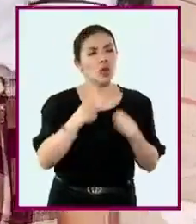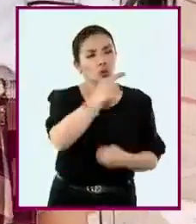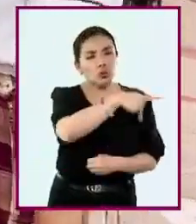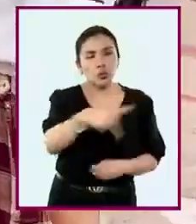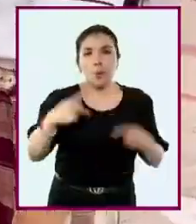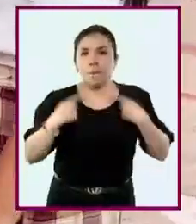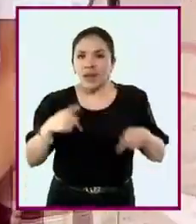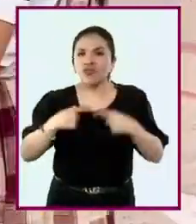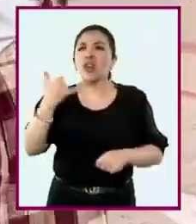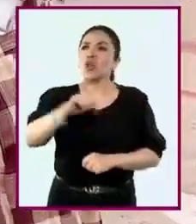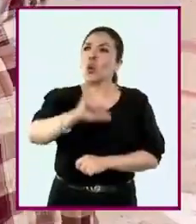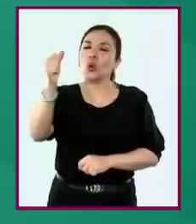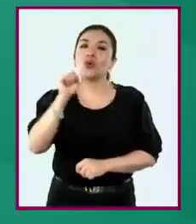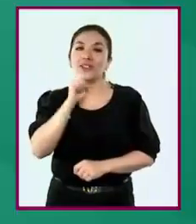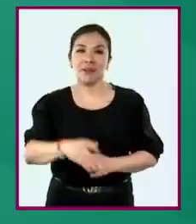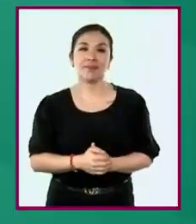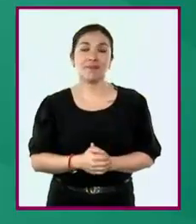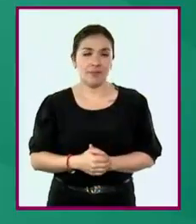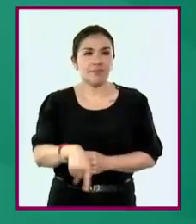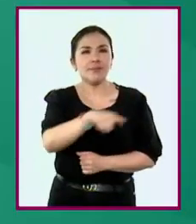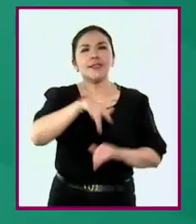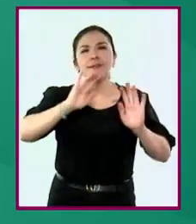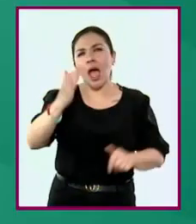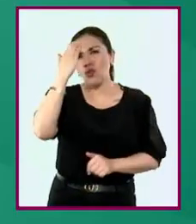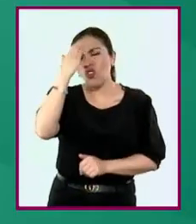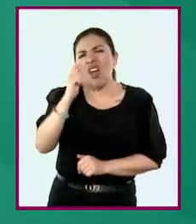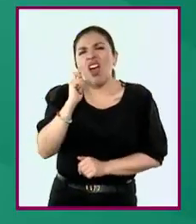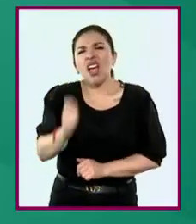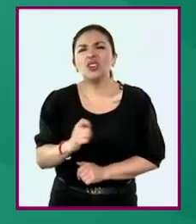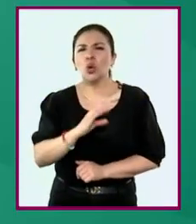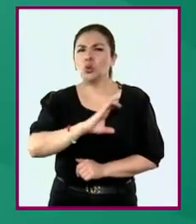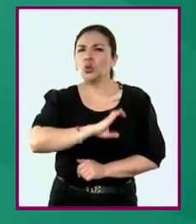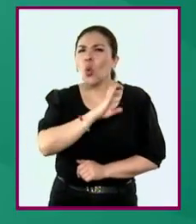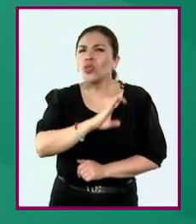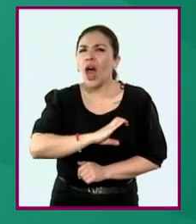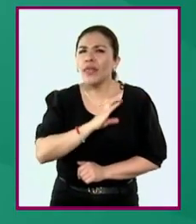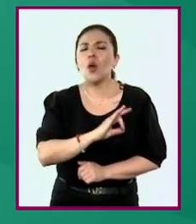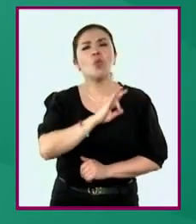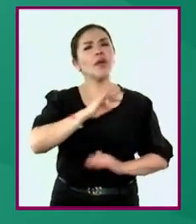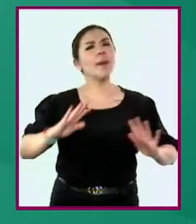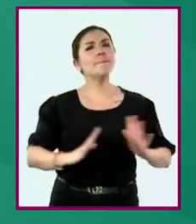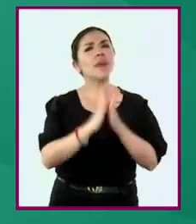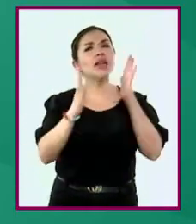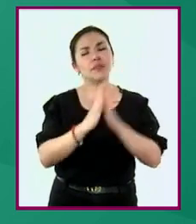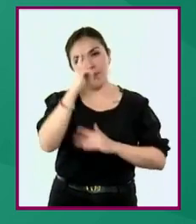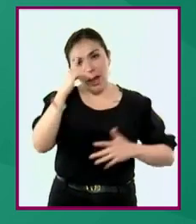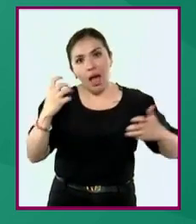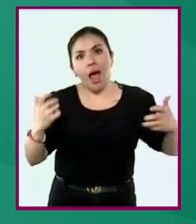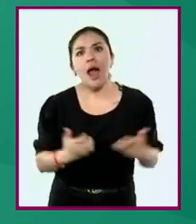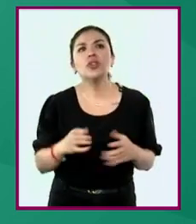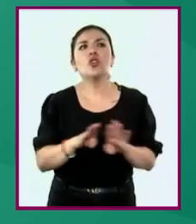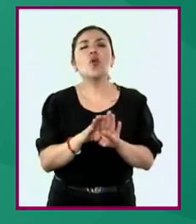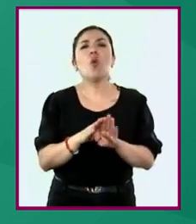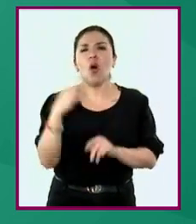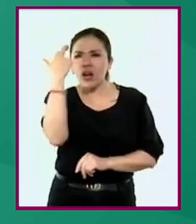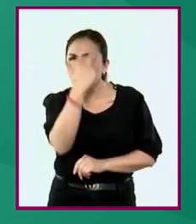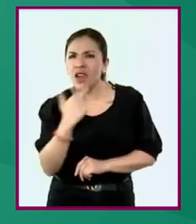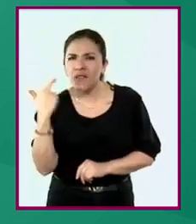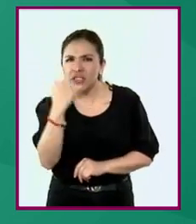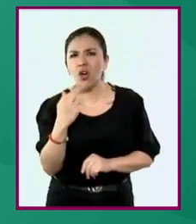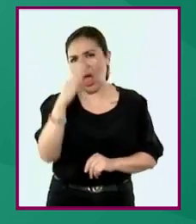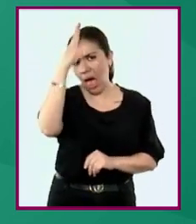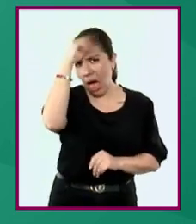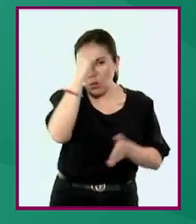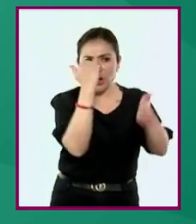propio y de otras personas. Adquieren bases de ciudadanía activa al participar en la construcción y